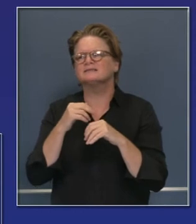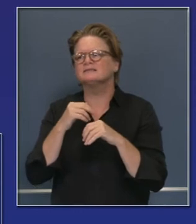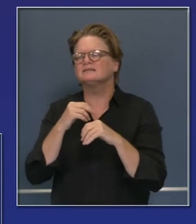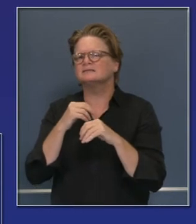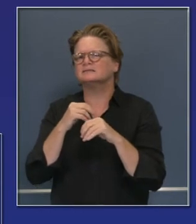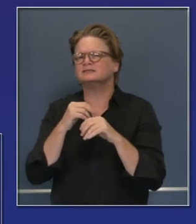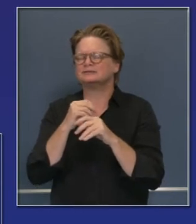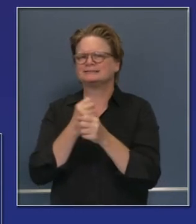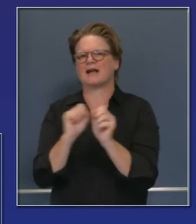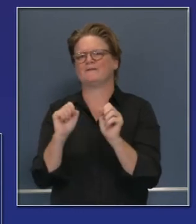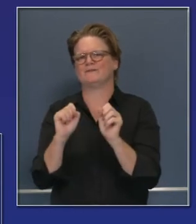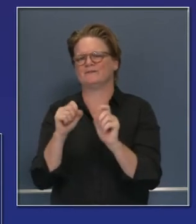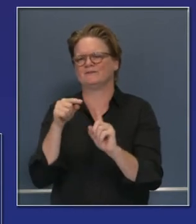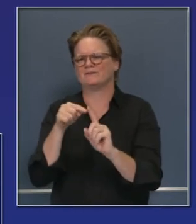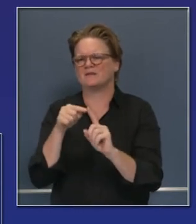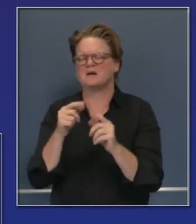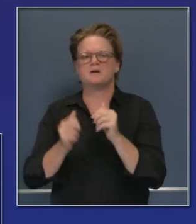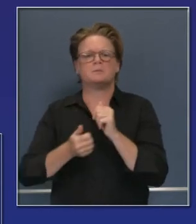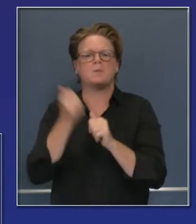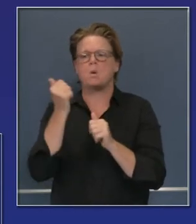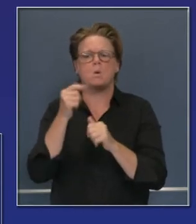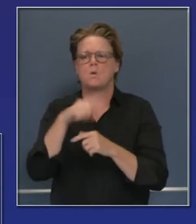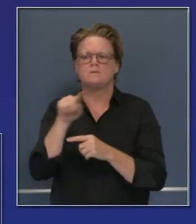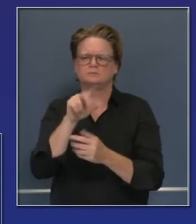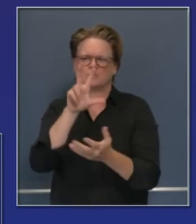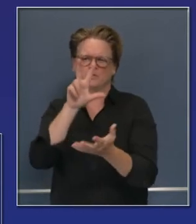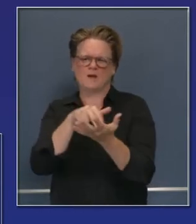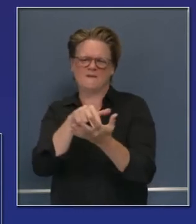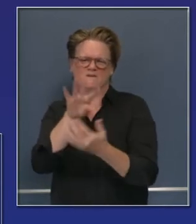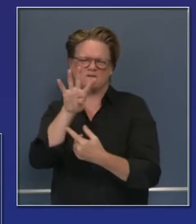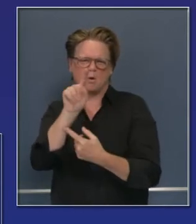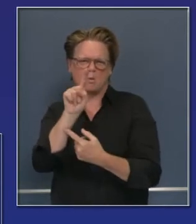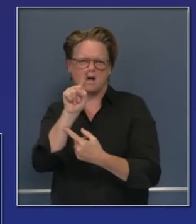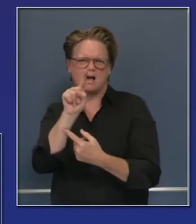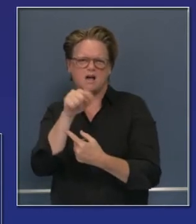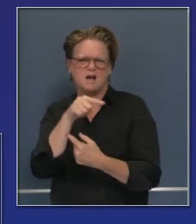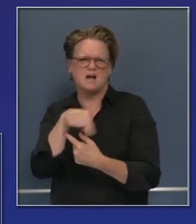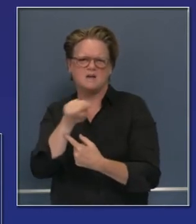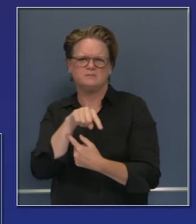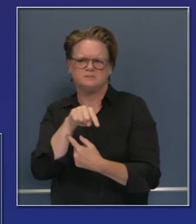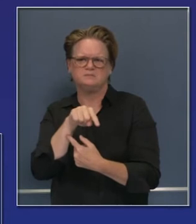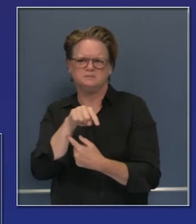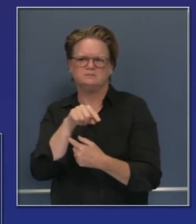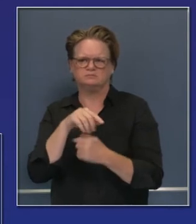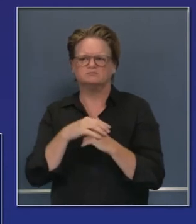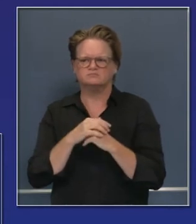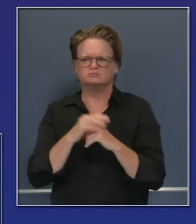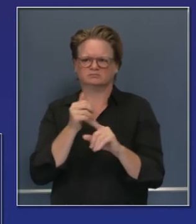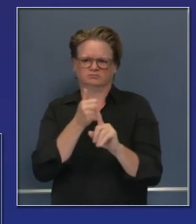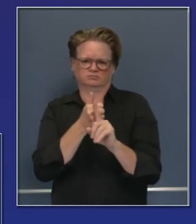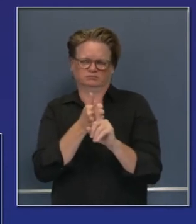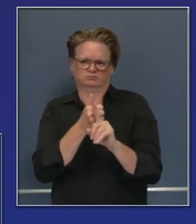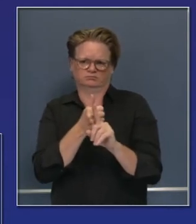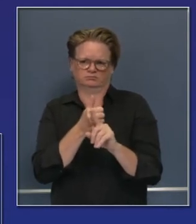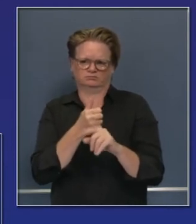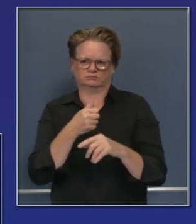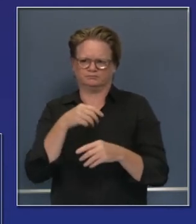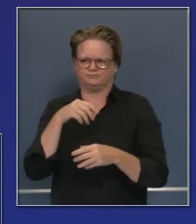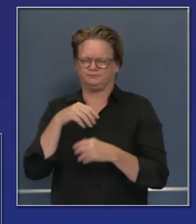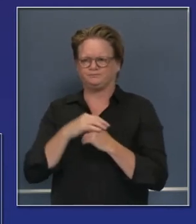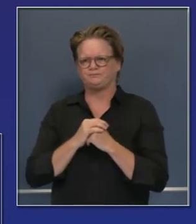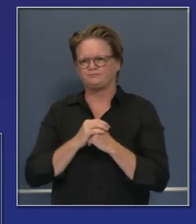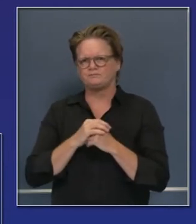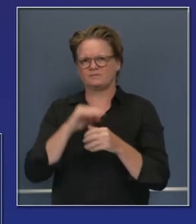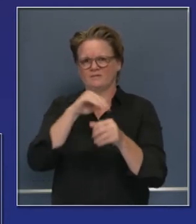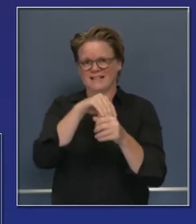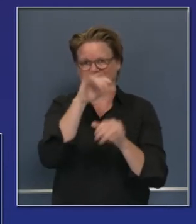y ahora la mayoría de ellos que son tres mil cuarenta y un personas de los tres mil ochocientos ochenta y nueve están ahora en